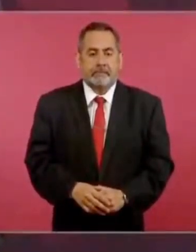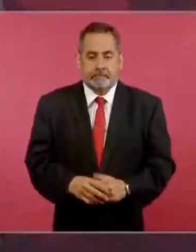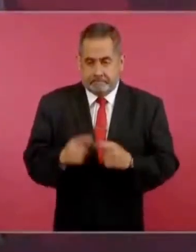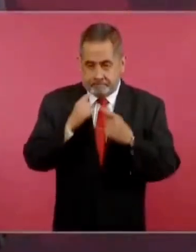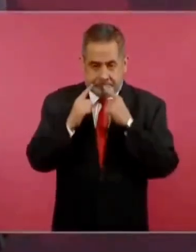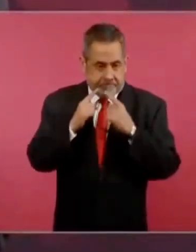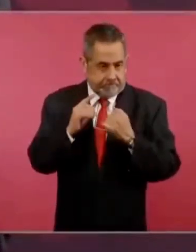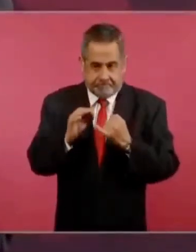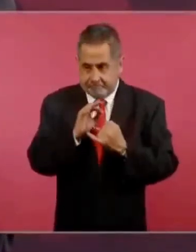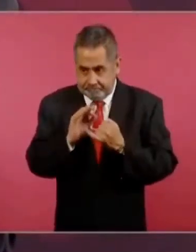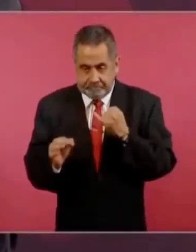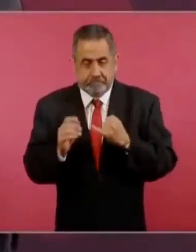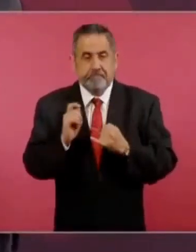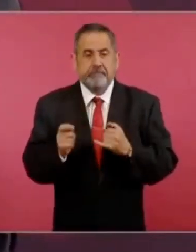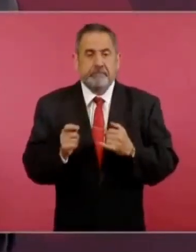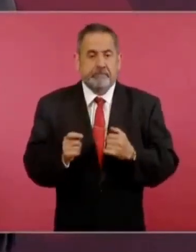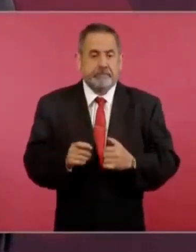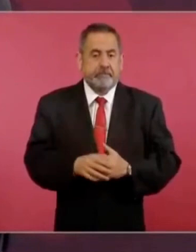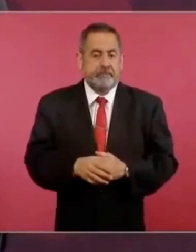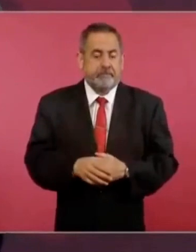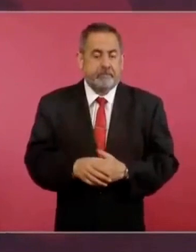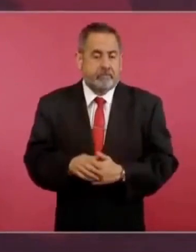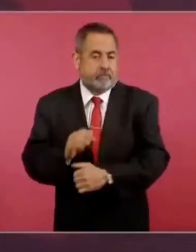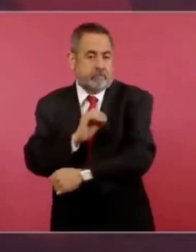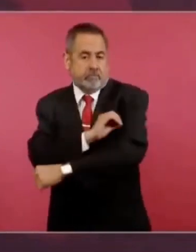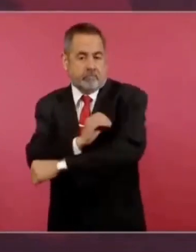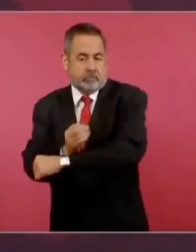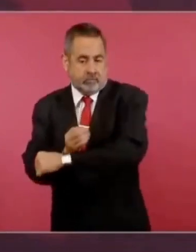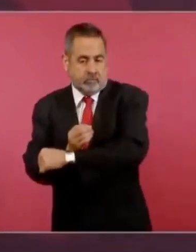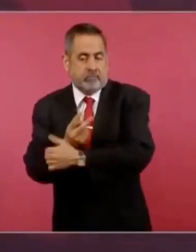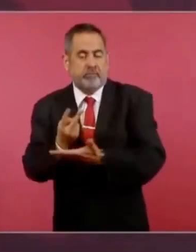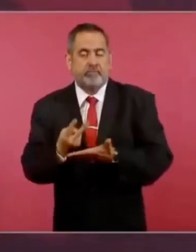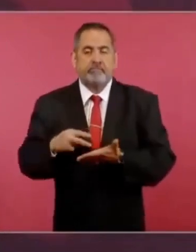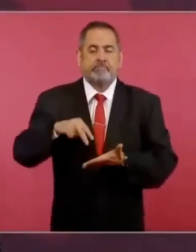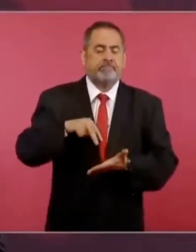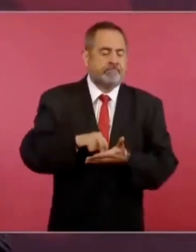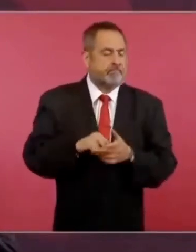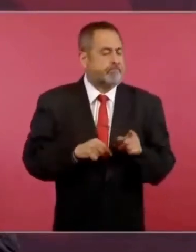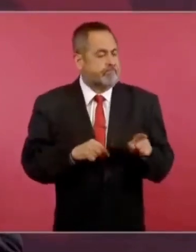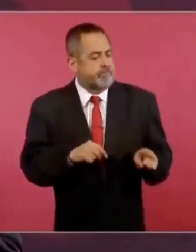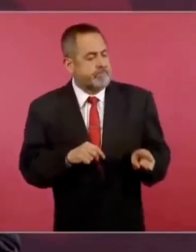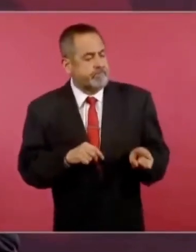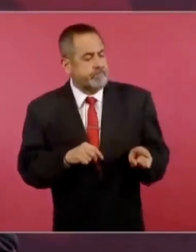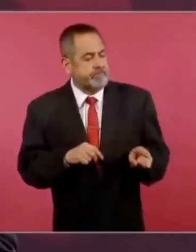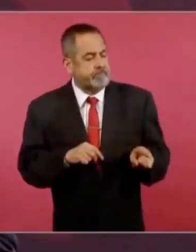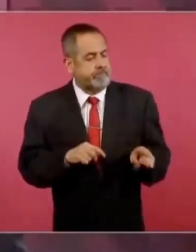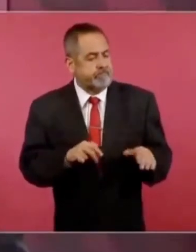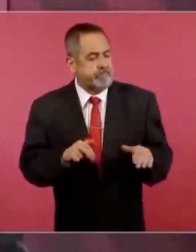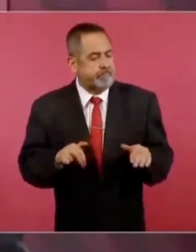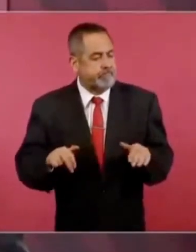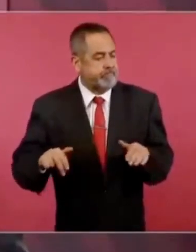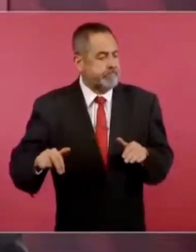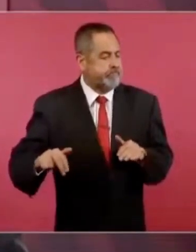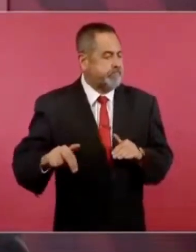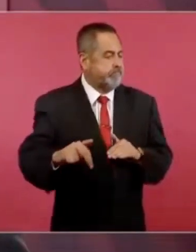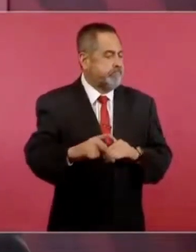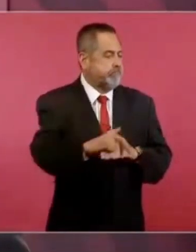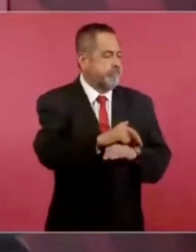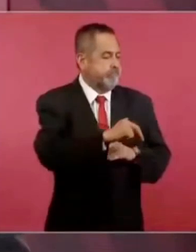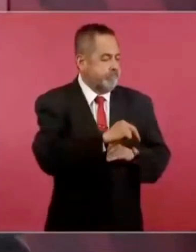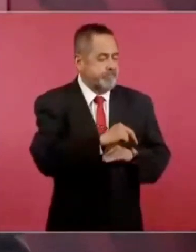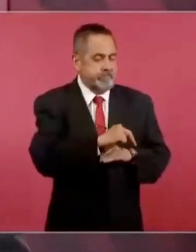diálogo. Obregón se pone de pie, rodea su escritorio y se dirige